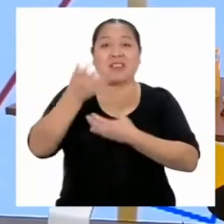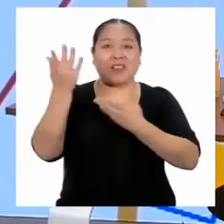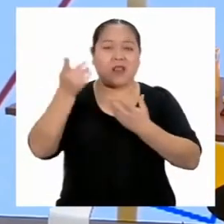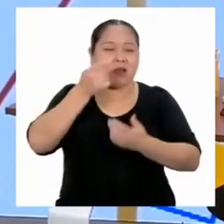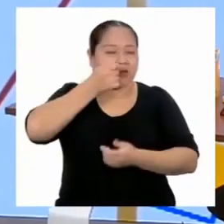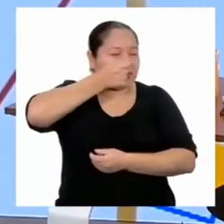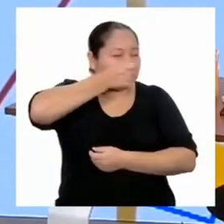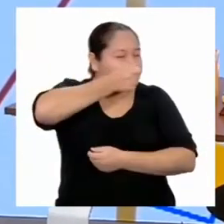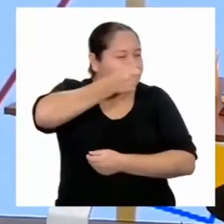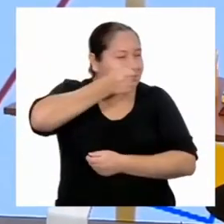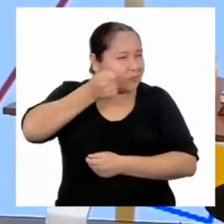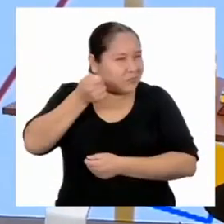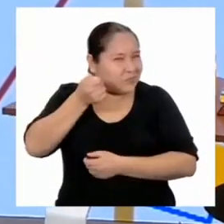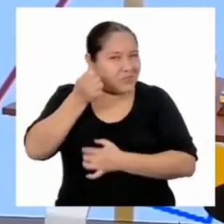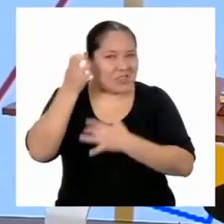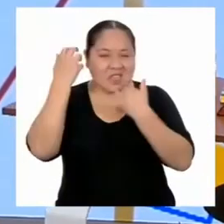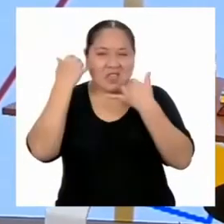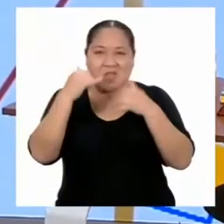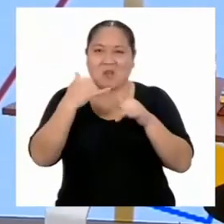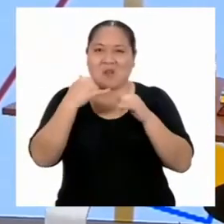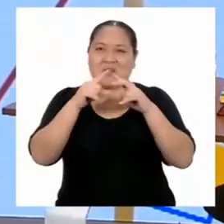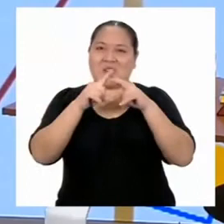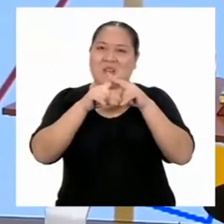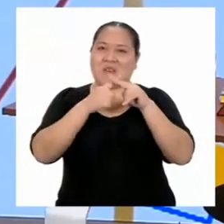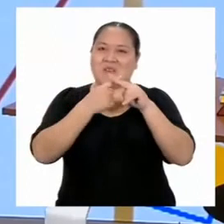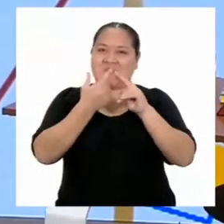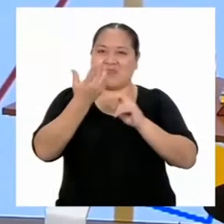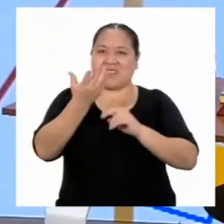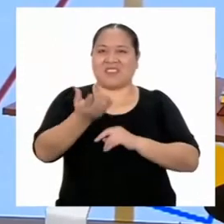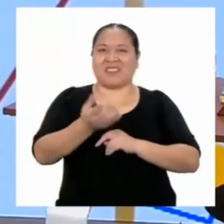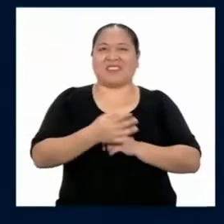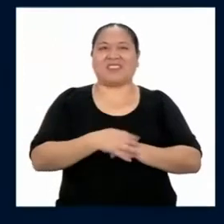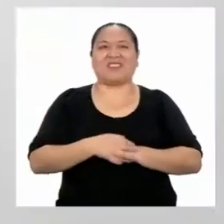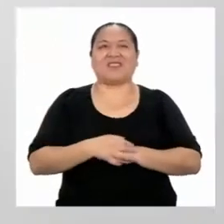lupas, que el juego está a punto de comenzar.